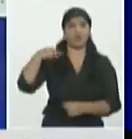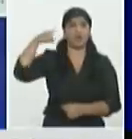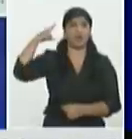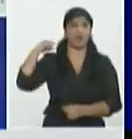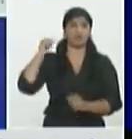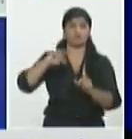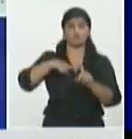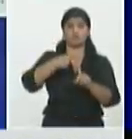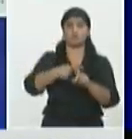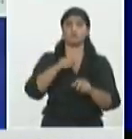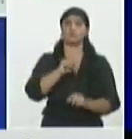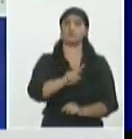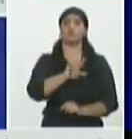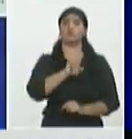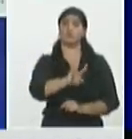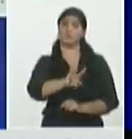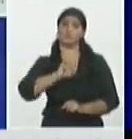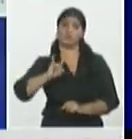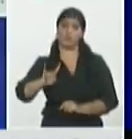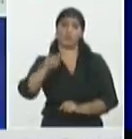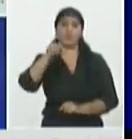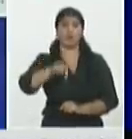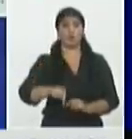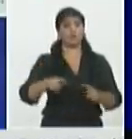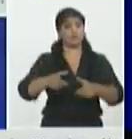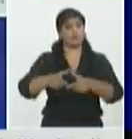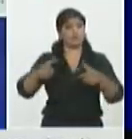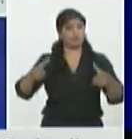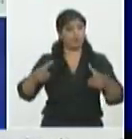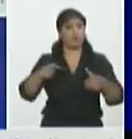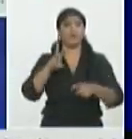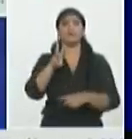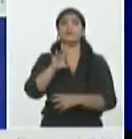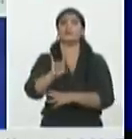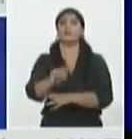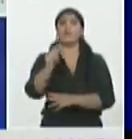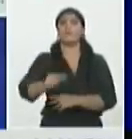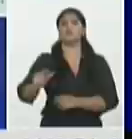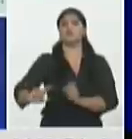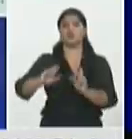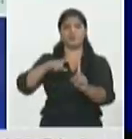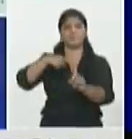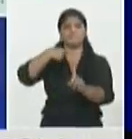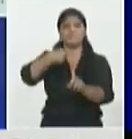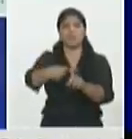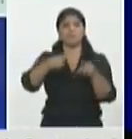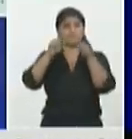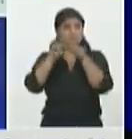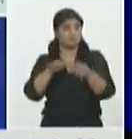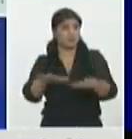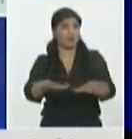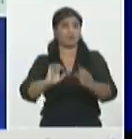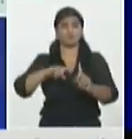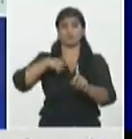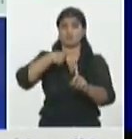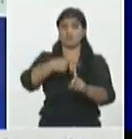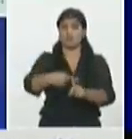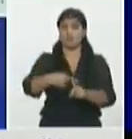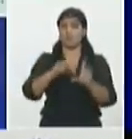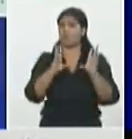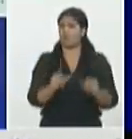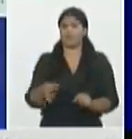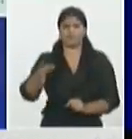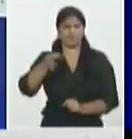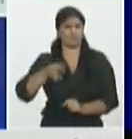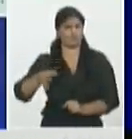39 más que la jornada anterior además con una dispersión que abarca o se han diagnosticado